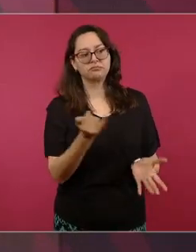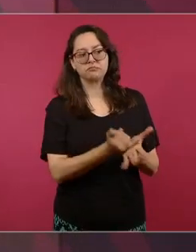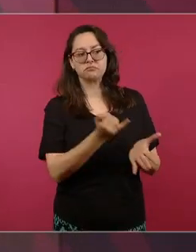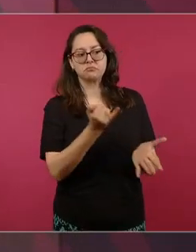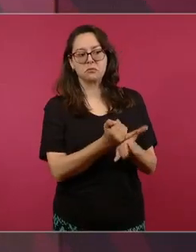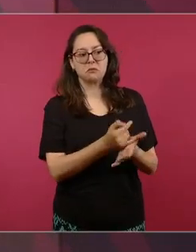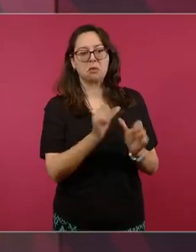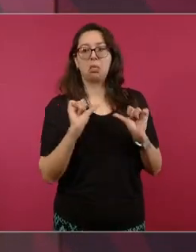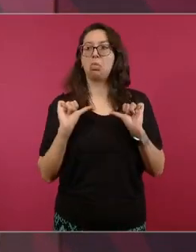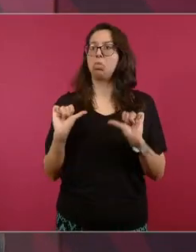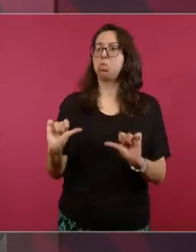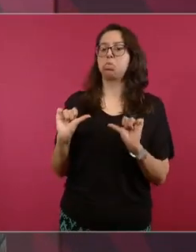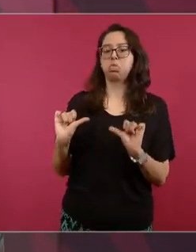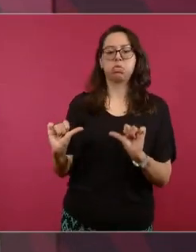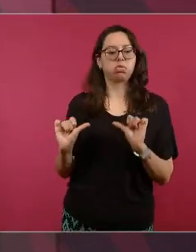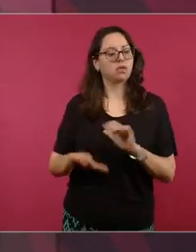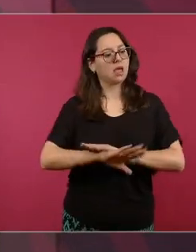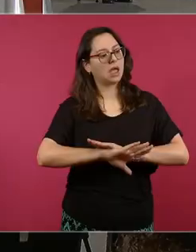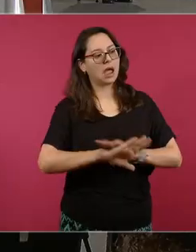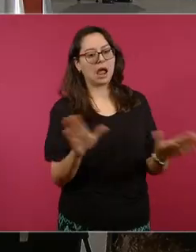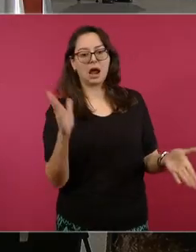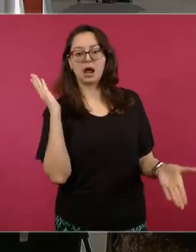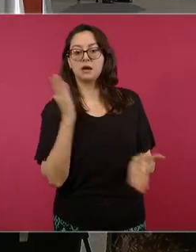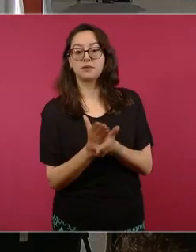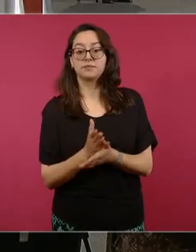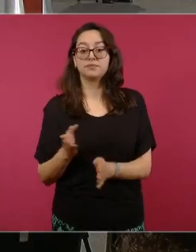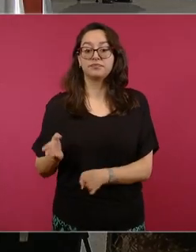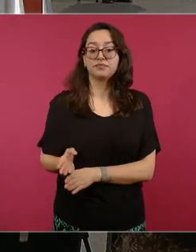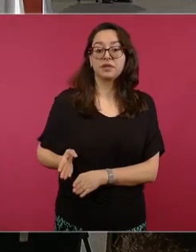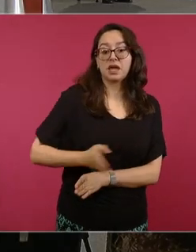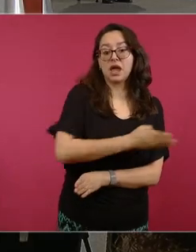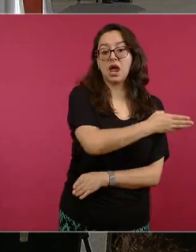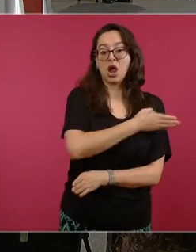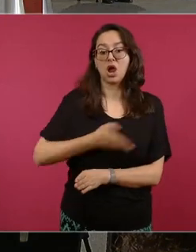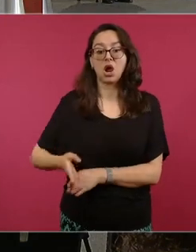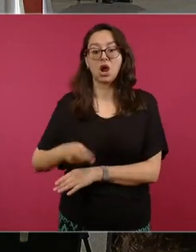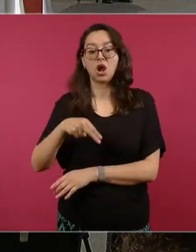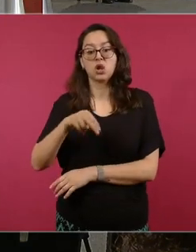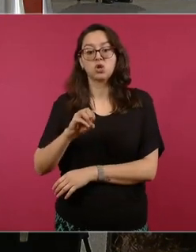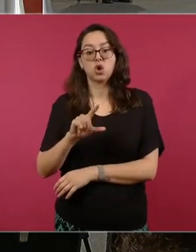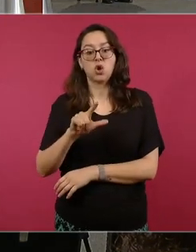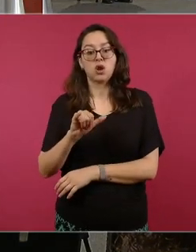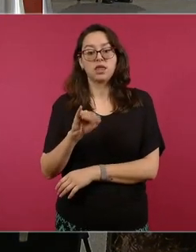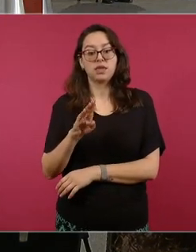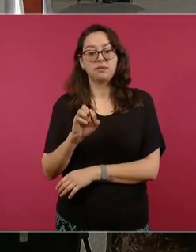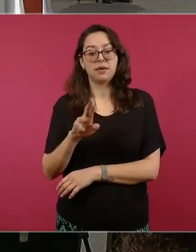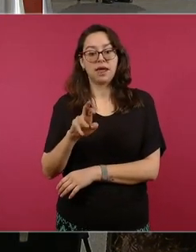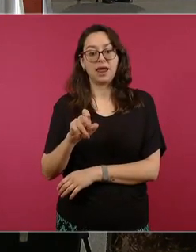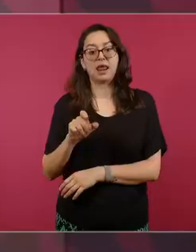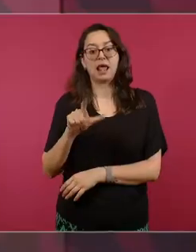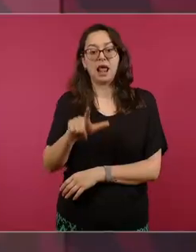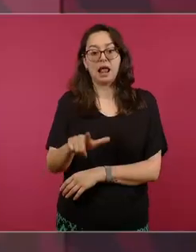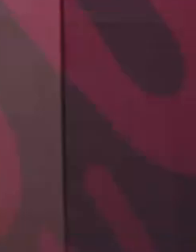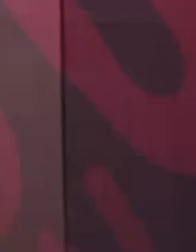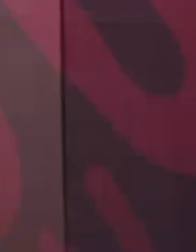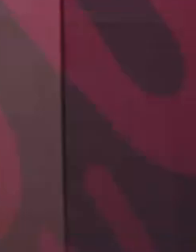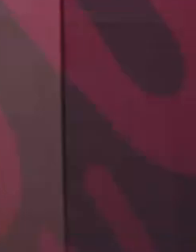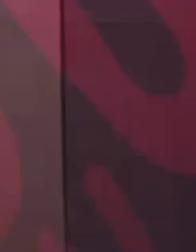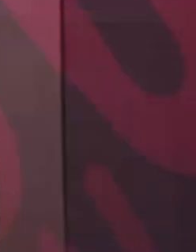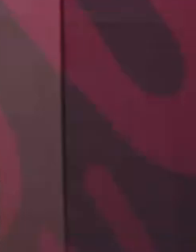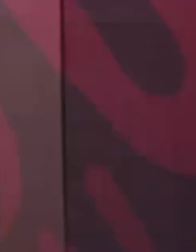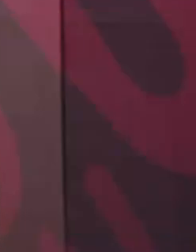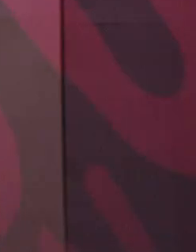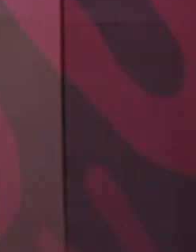porque durante todo el periodo neoliberal aquí lo he dicho varias veces se engañó a la gente de